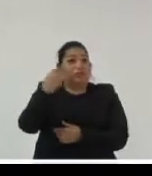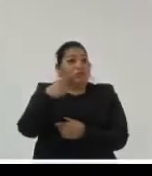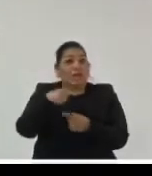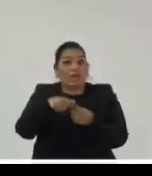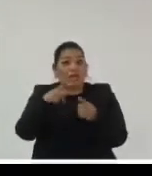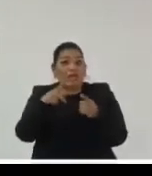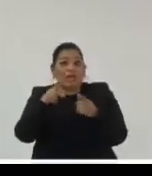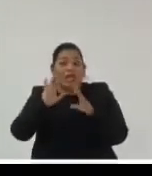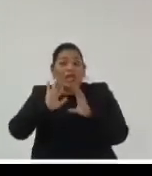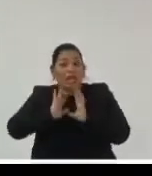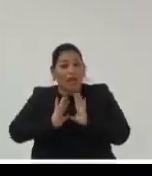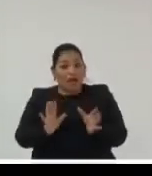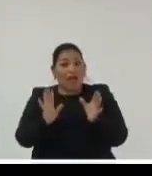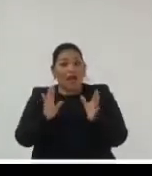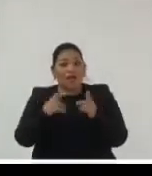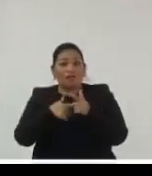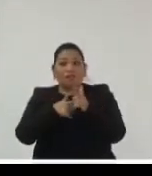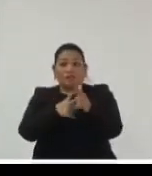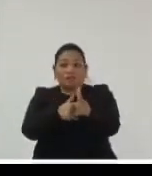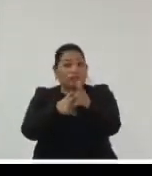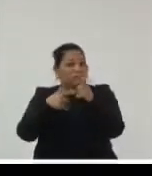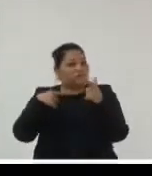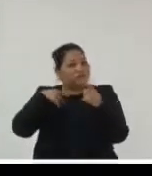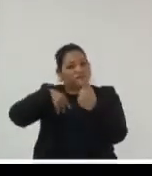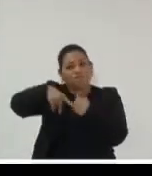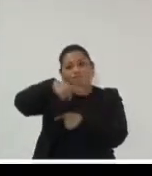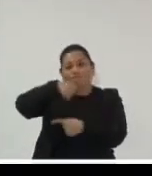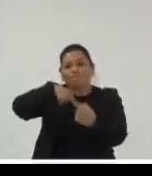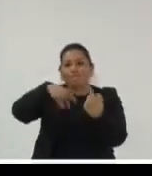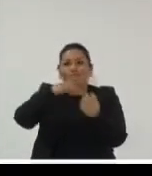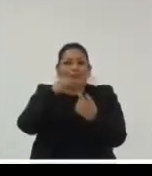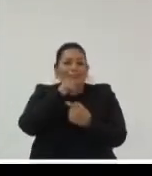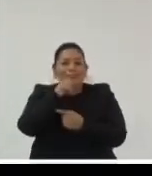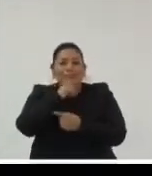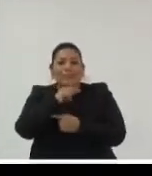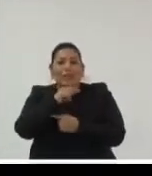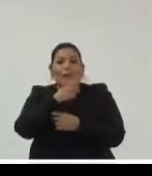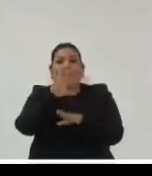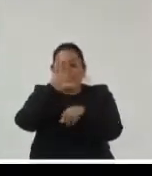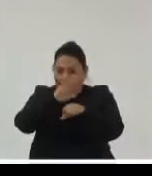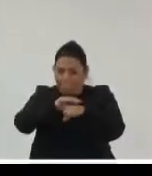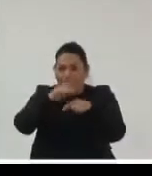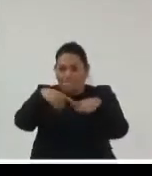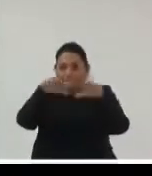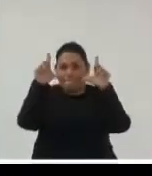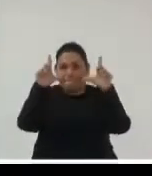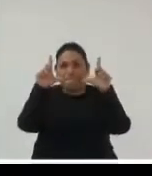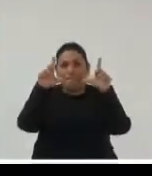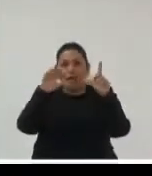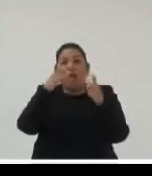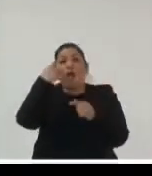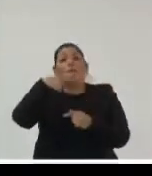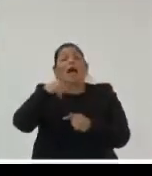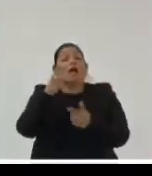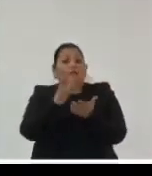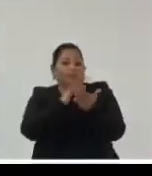que nos permea en todo momento y por todos lados voy a permitirme compartirles pantalla para